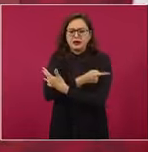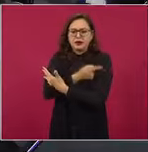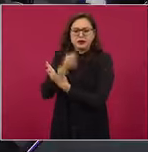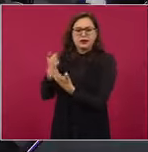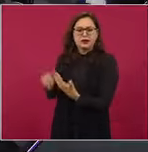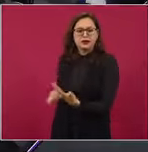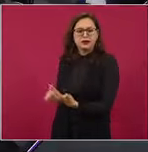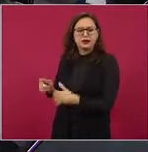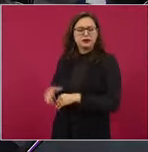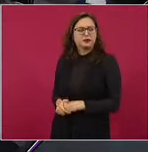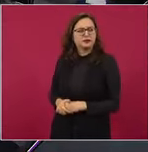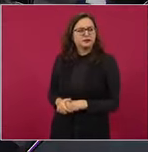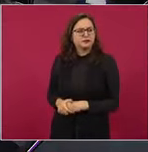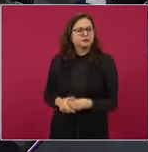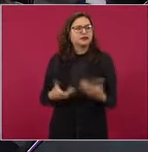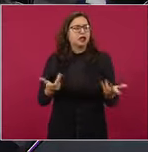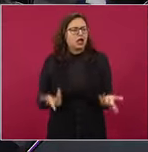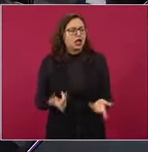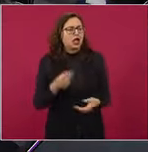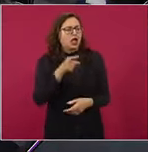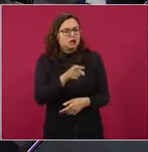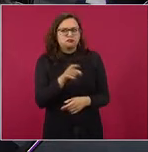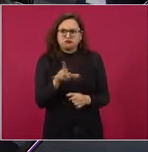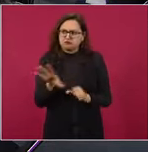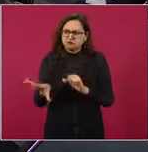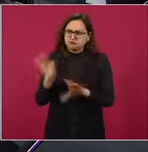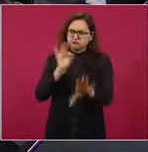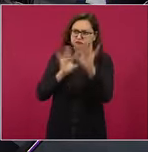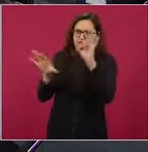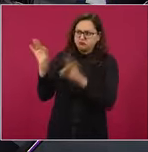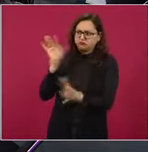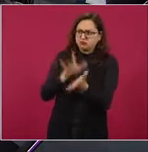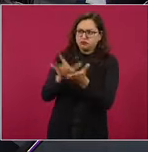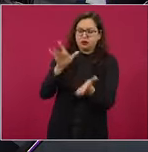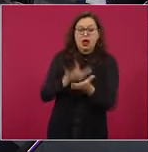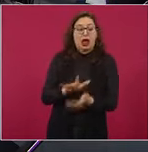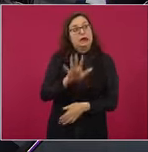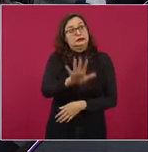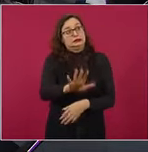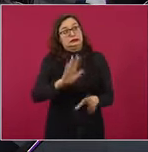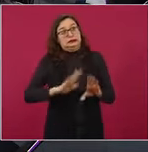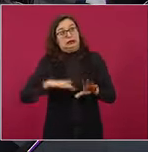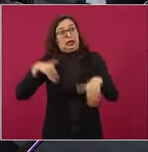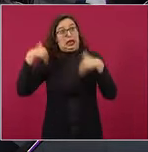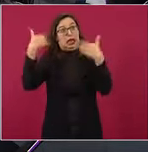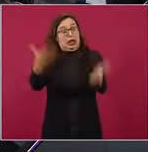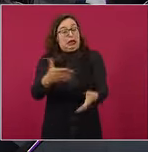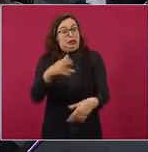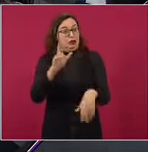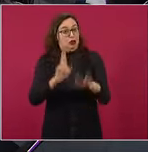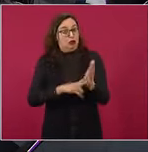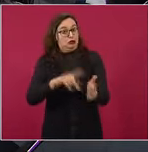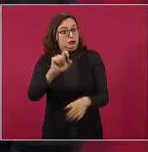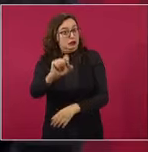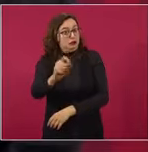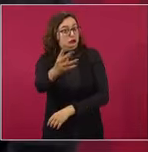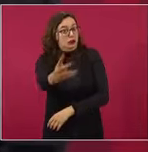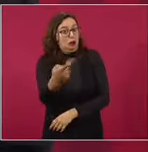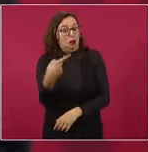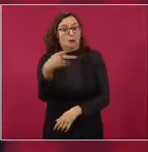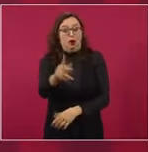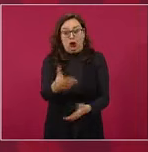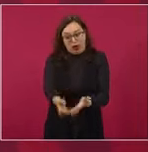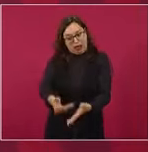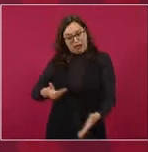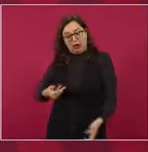hasta el 2024, pero yo decía nada más, las puertas del Palacio Nacional están abiertas todavía para Monreal, para un tamal de chifilín.